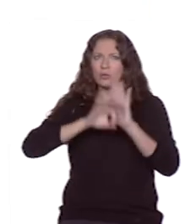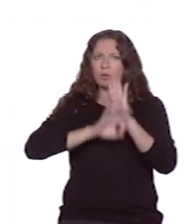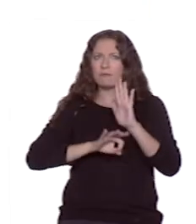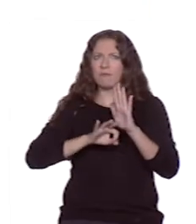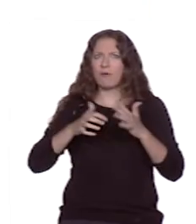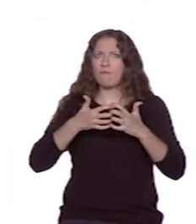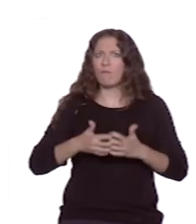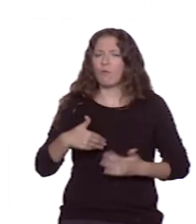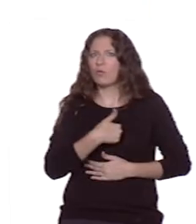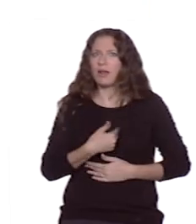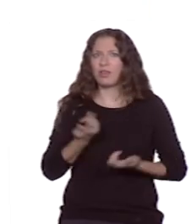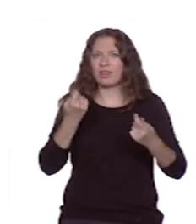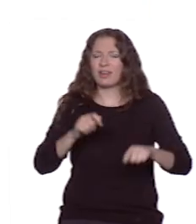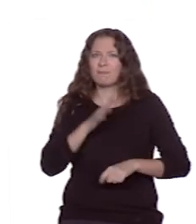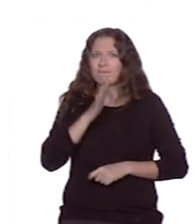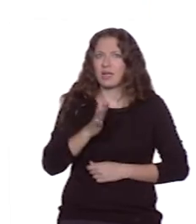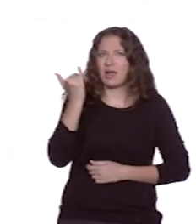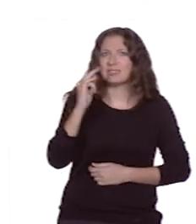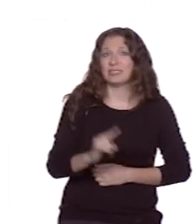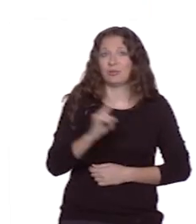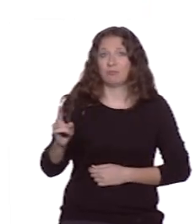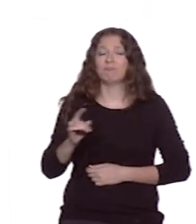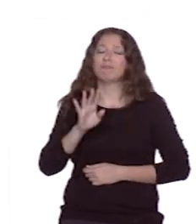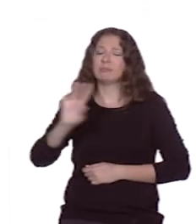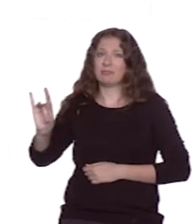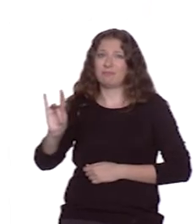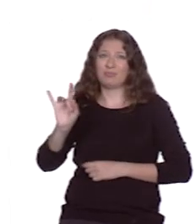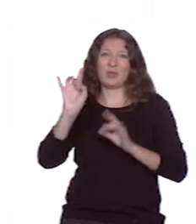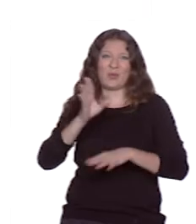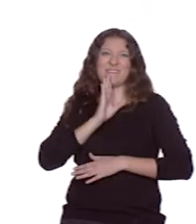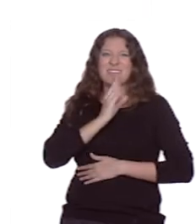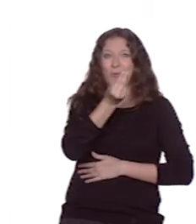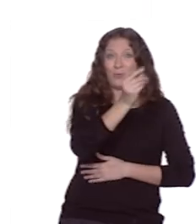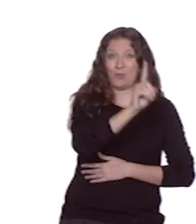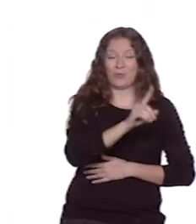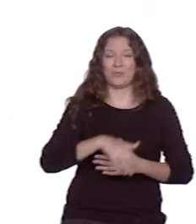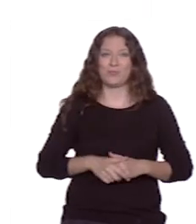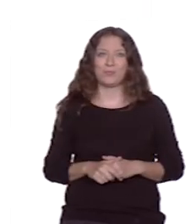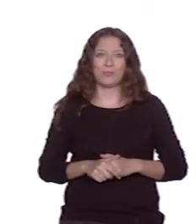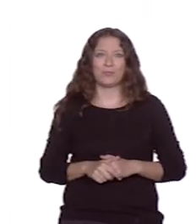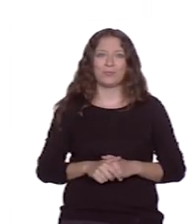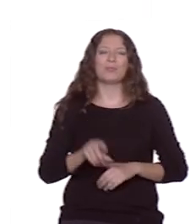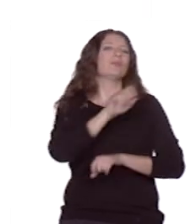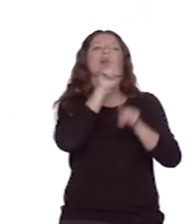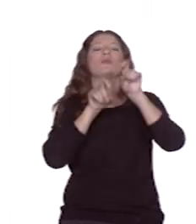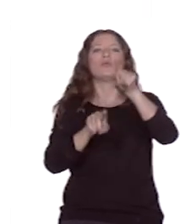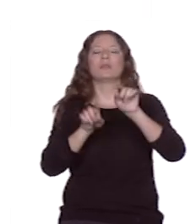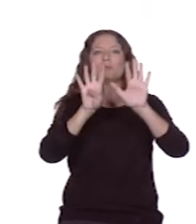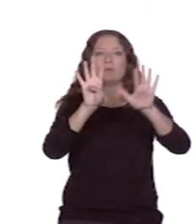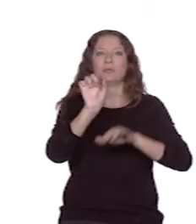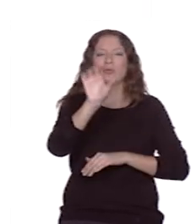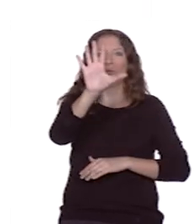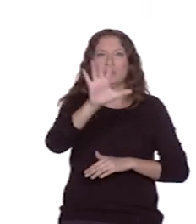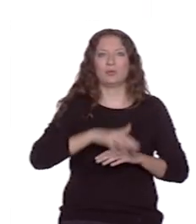Pues sí, tal y como respondimos a Q1 en su momento. Pregunta 9.5. ¿El